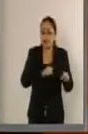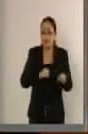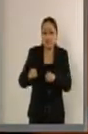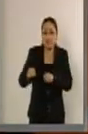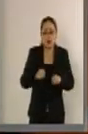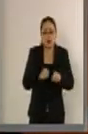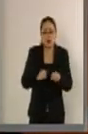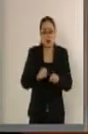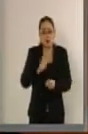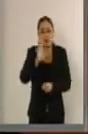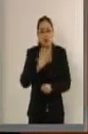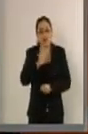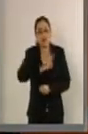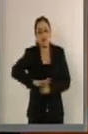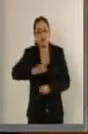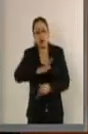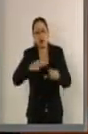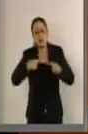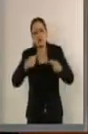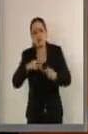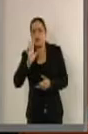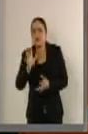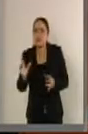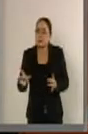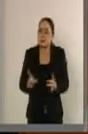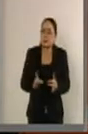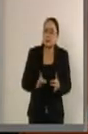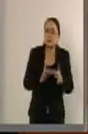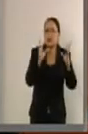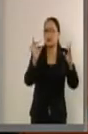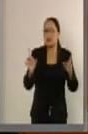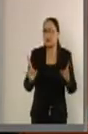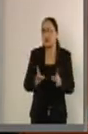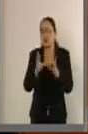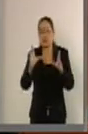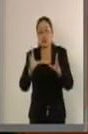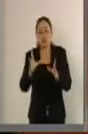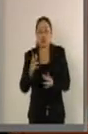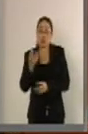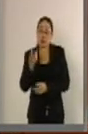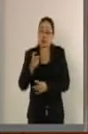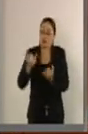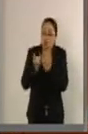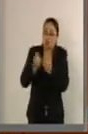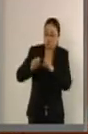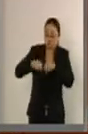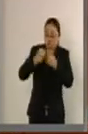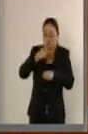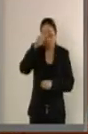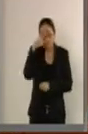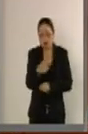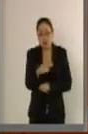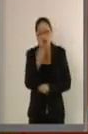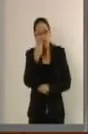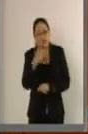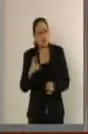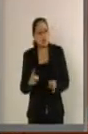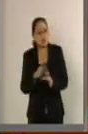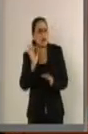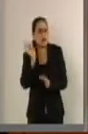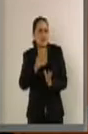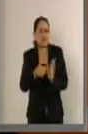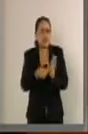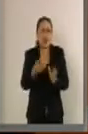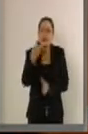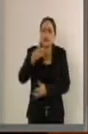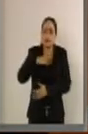fragilidad de la vida humana, la sociedad y en particular la sociedad mexicana es ejemplo de entereza